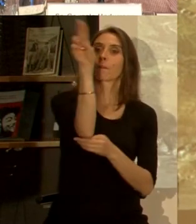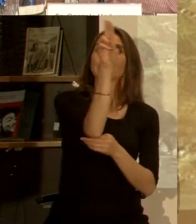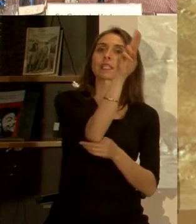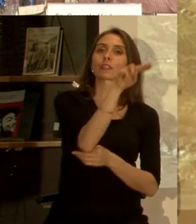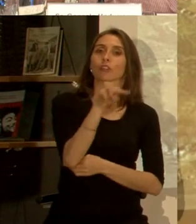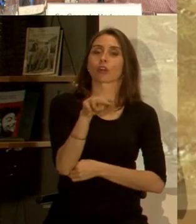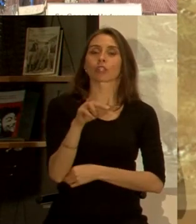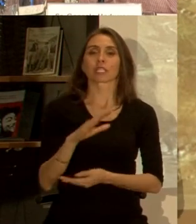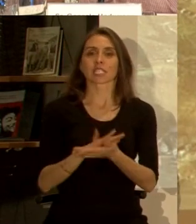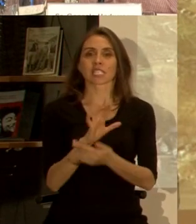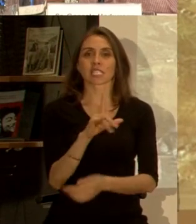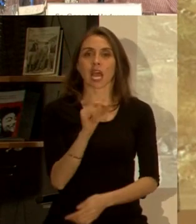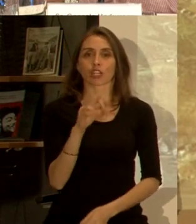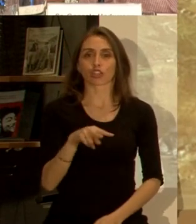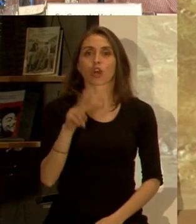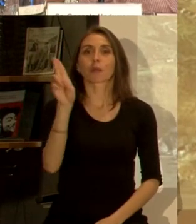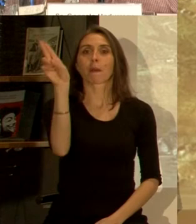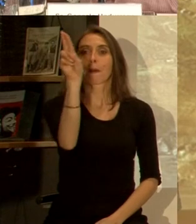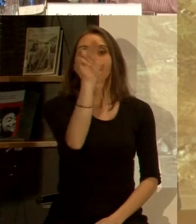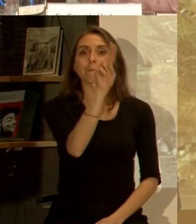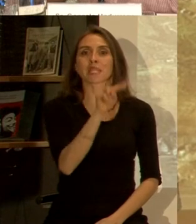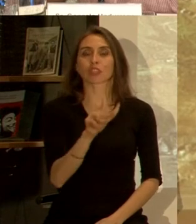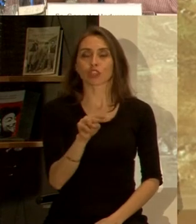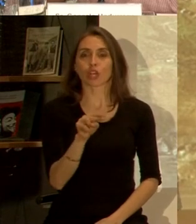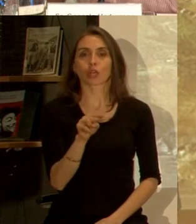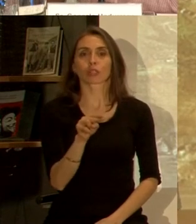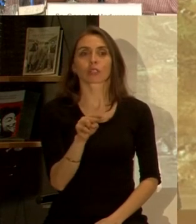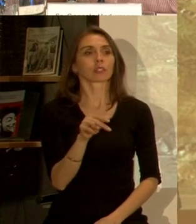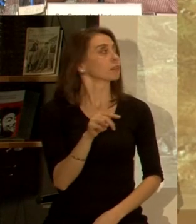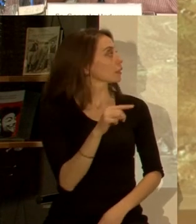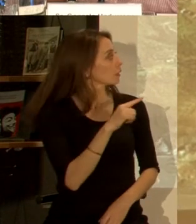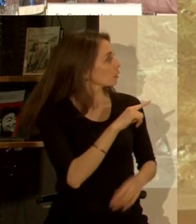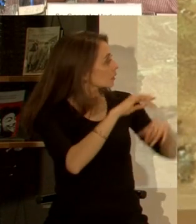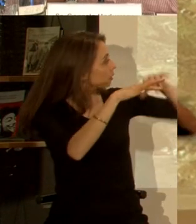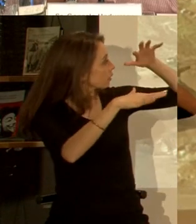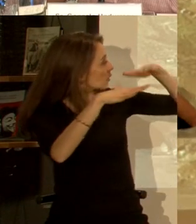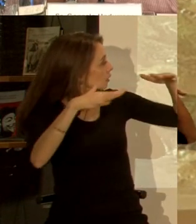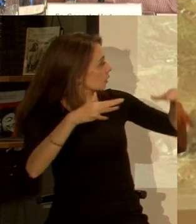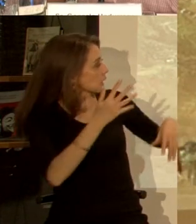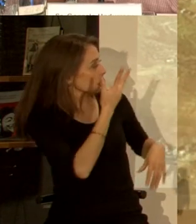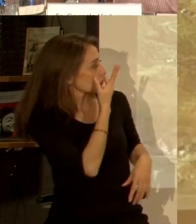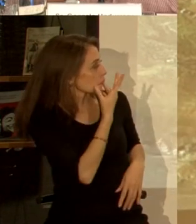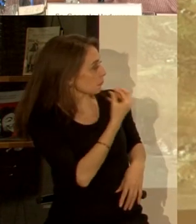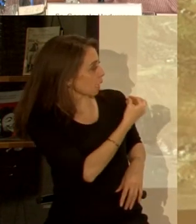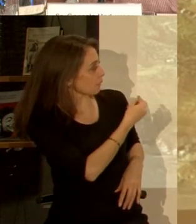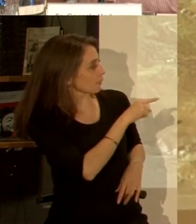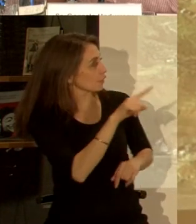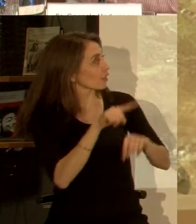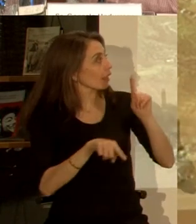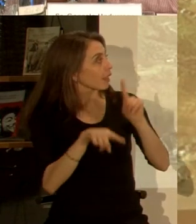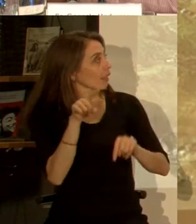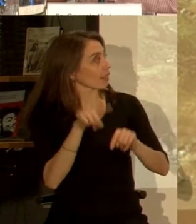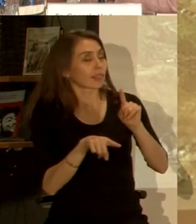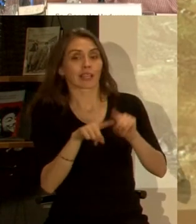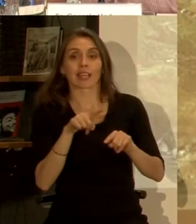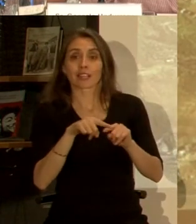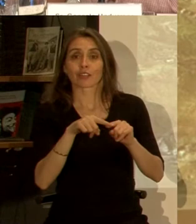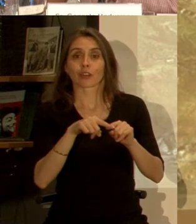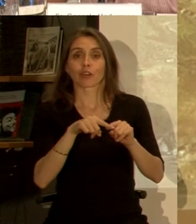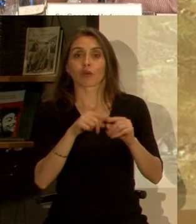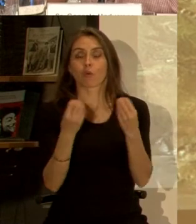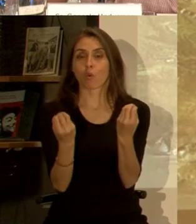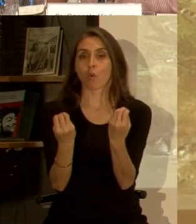este chartón, un pintor que retrata unas condiciones maravillosas de un territorio lleno de